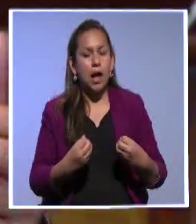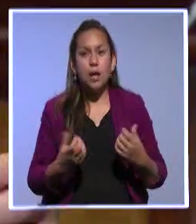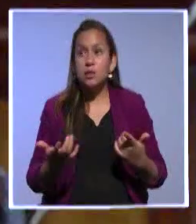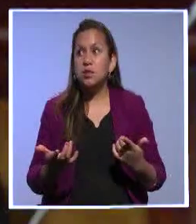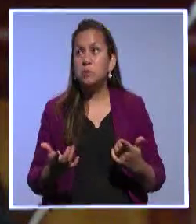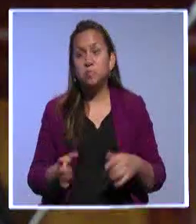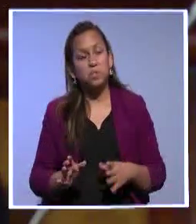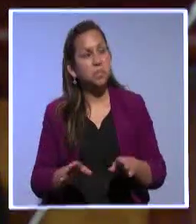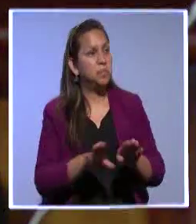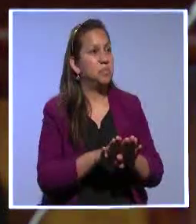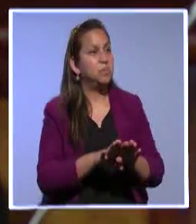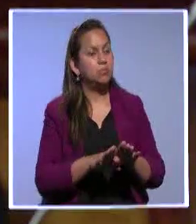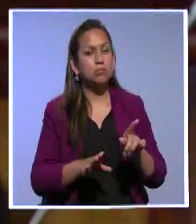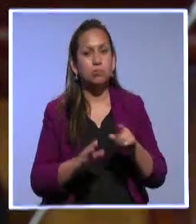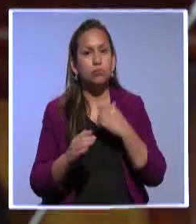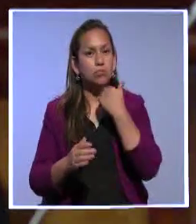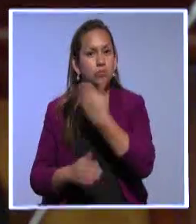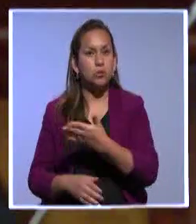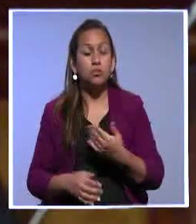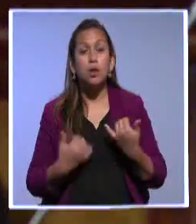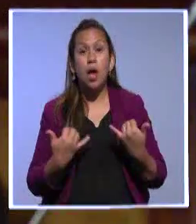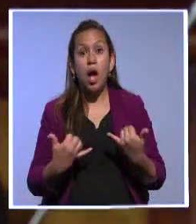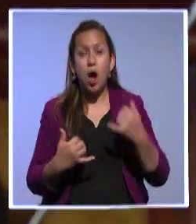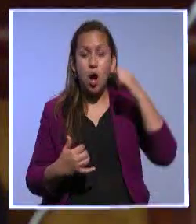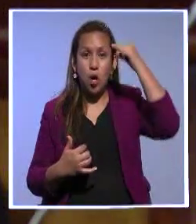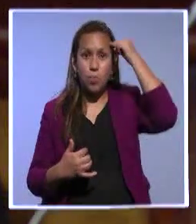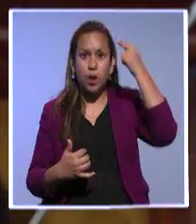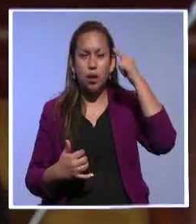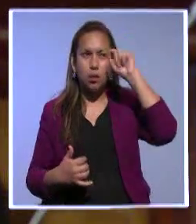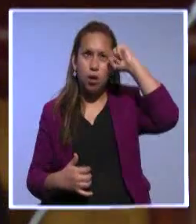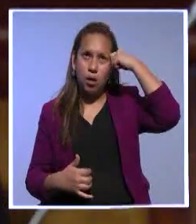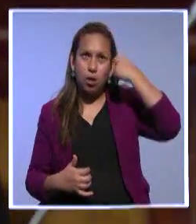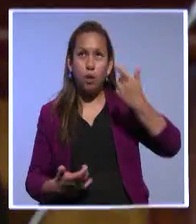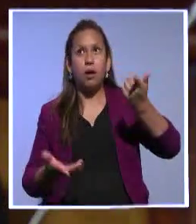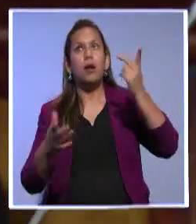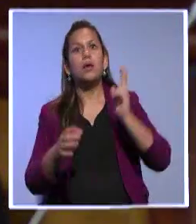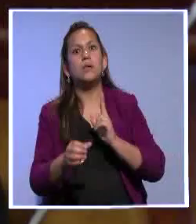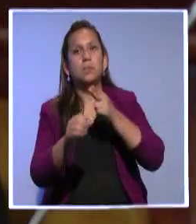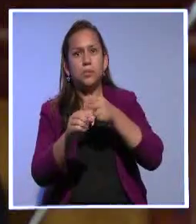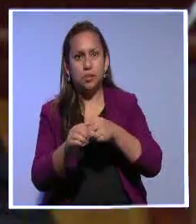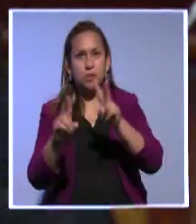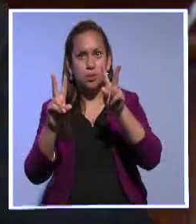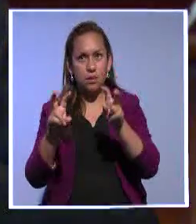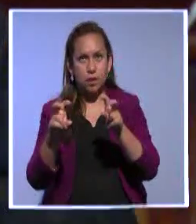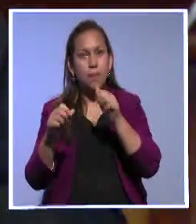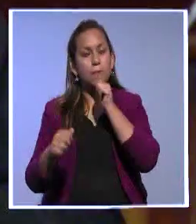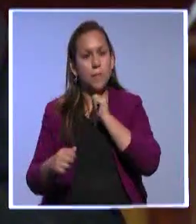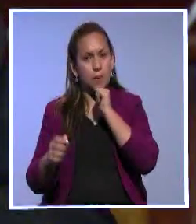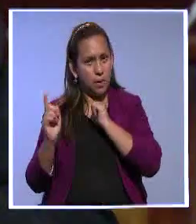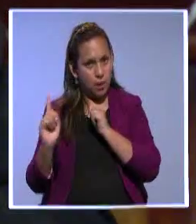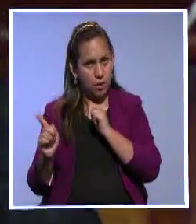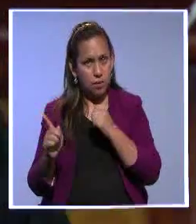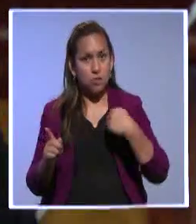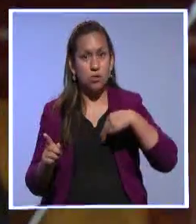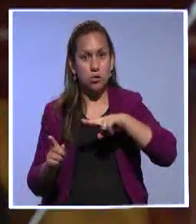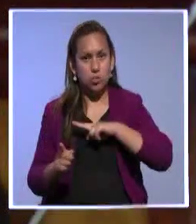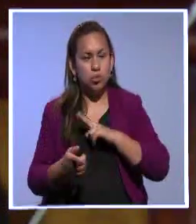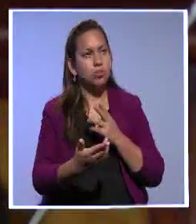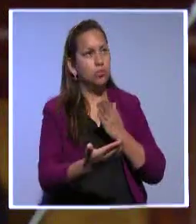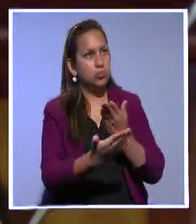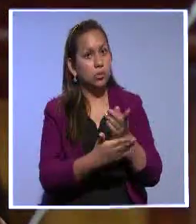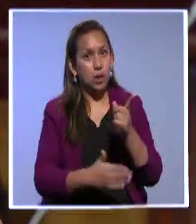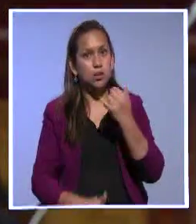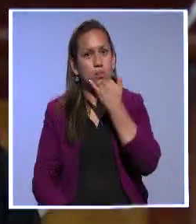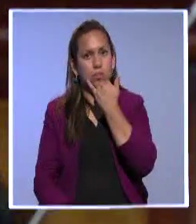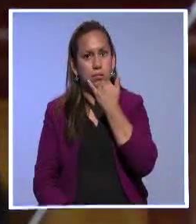entonces ahora sí el gobierno se acuerda de que también es importante la participación del sector privado. Entonces lo que nosotros estamos planteando es corregir esos